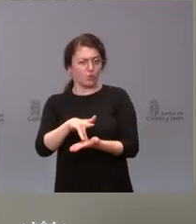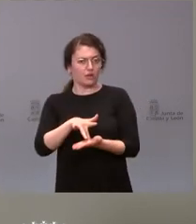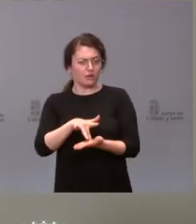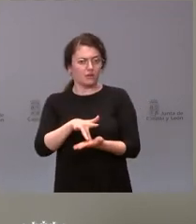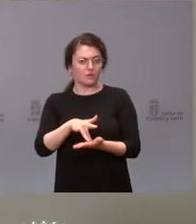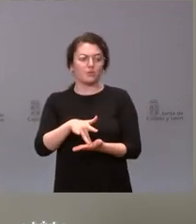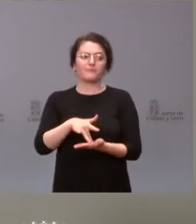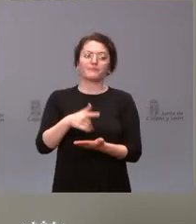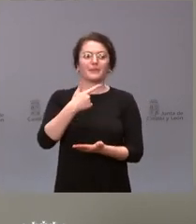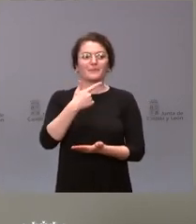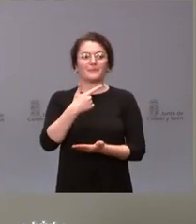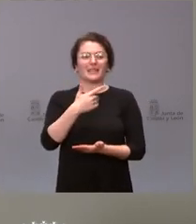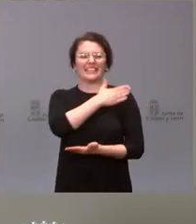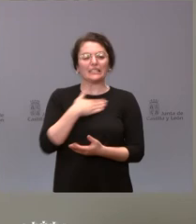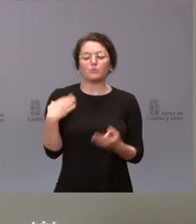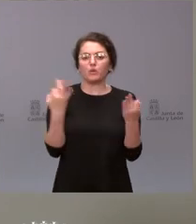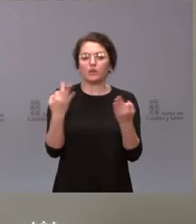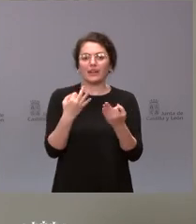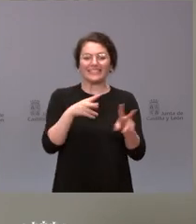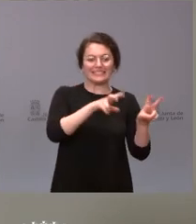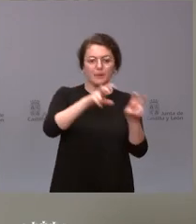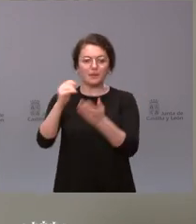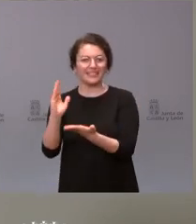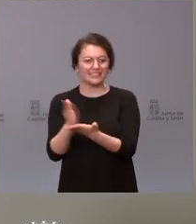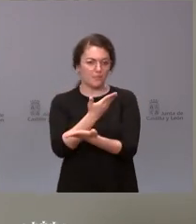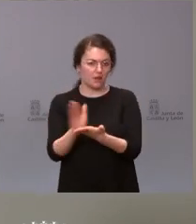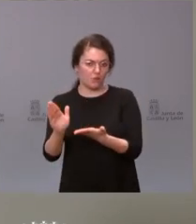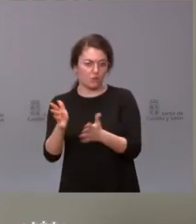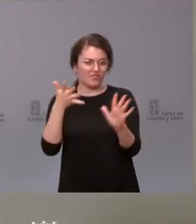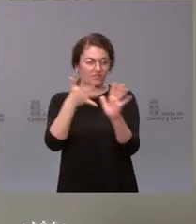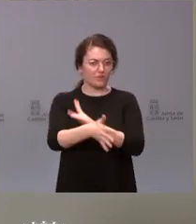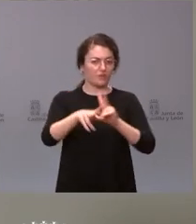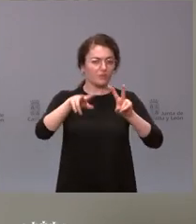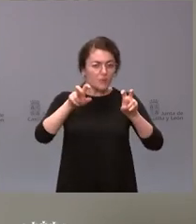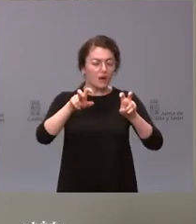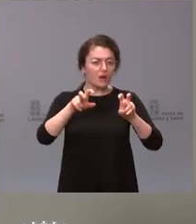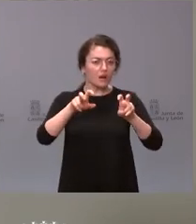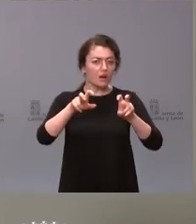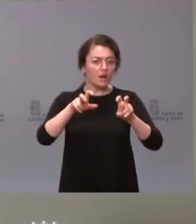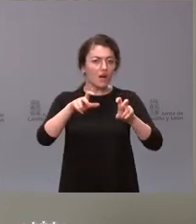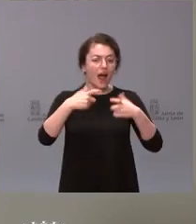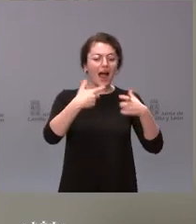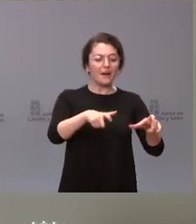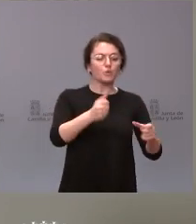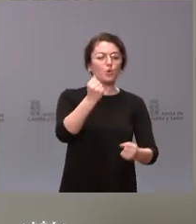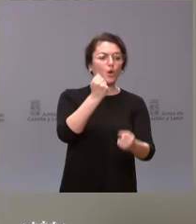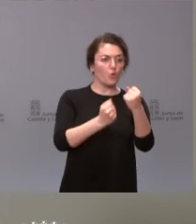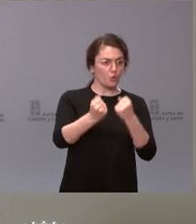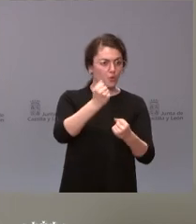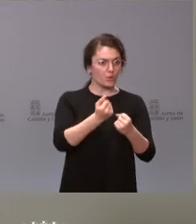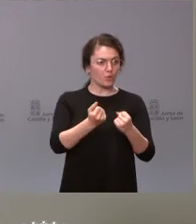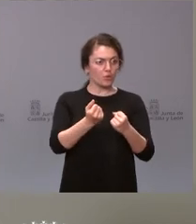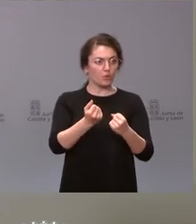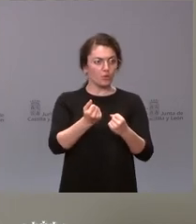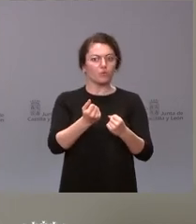se separaran los asuntos y por tanto todas aquellas cuestiones en el ámbito económico y muchas de ellas